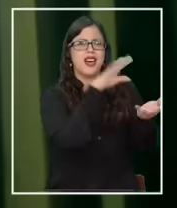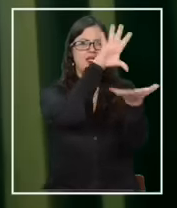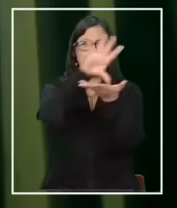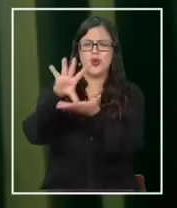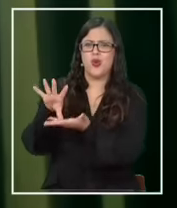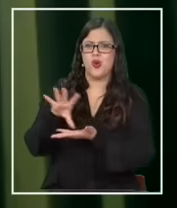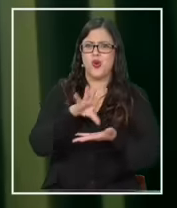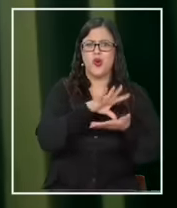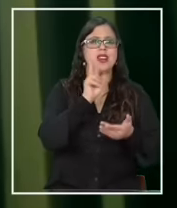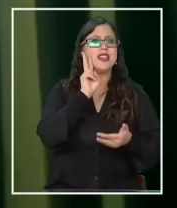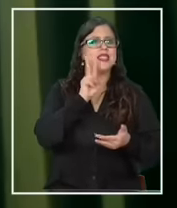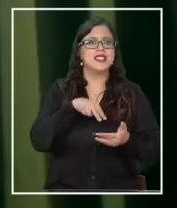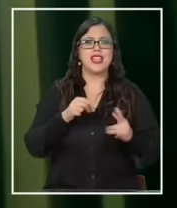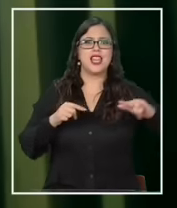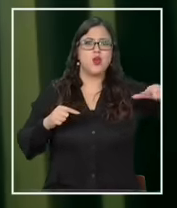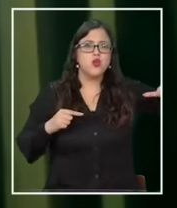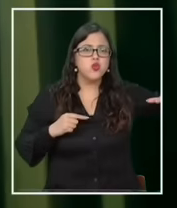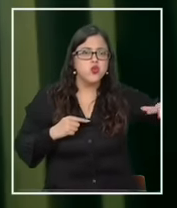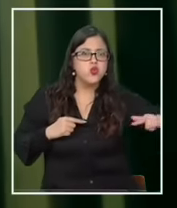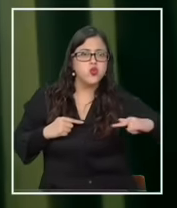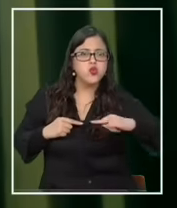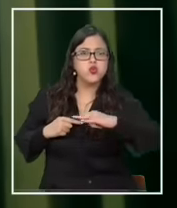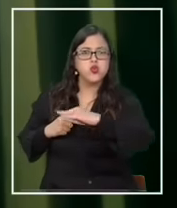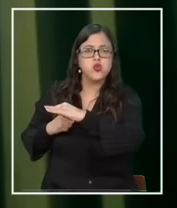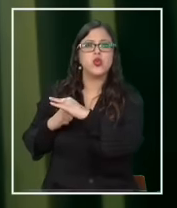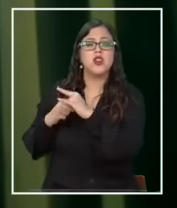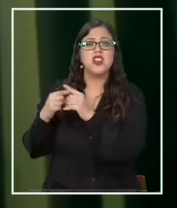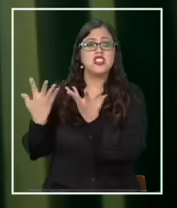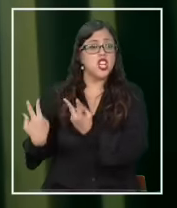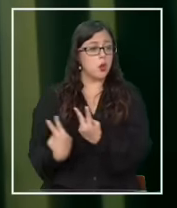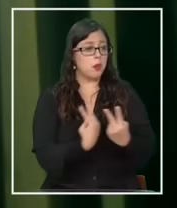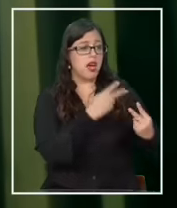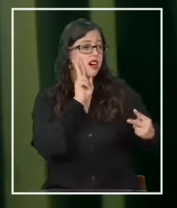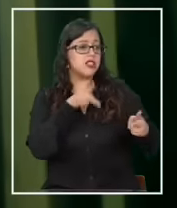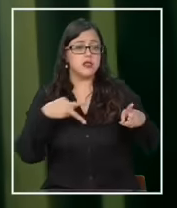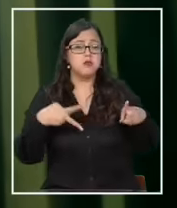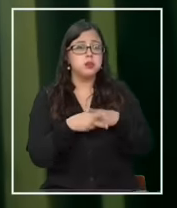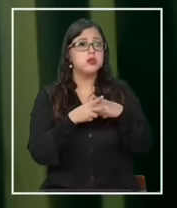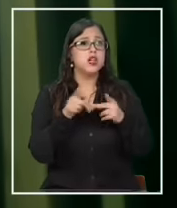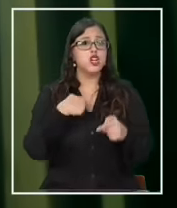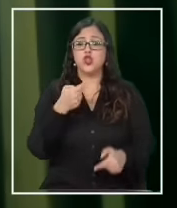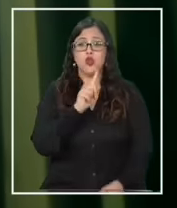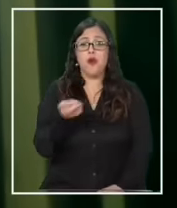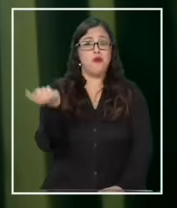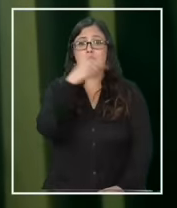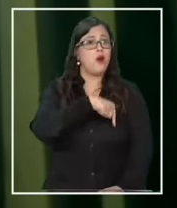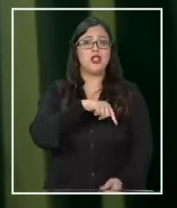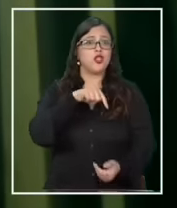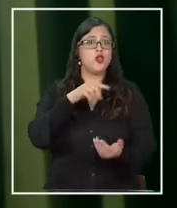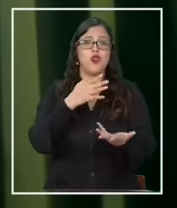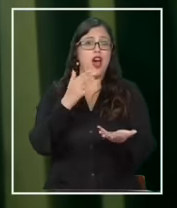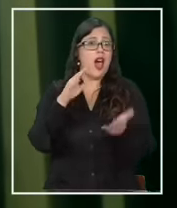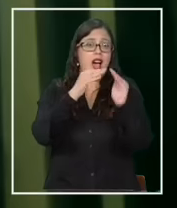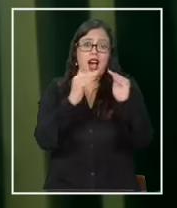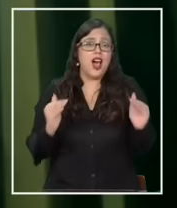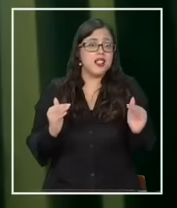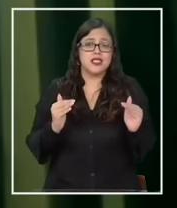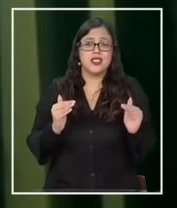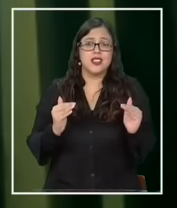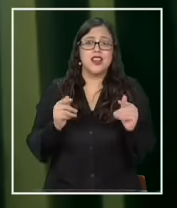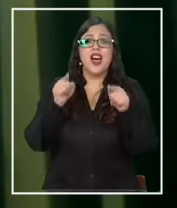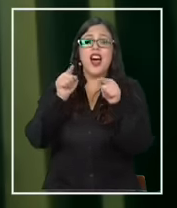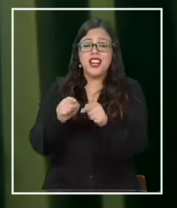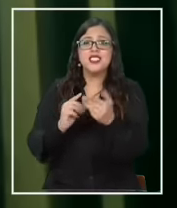completamente sin volar y lo hice en un viaje ininterrumpido es decir no he vuelto a casa en todo el proceso así